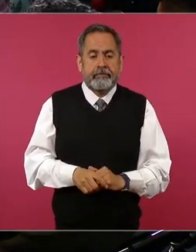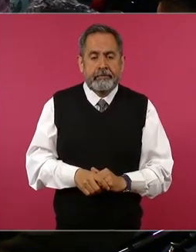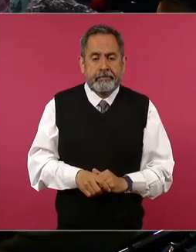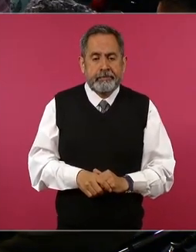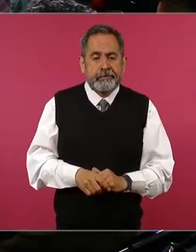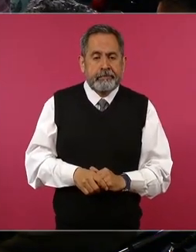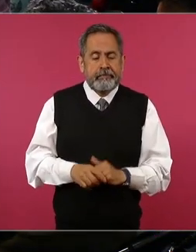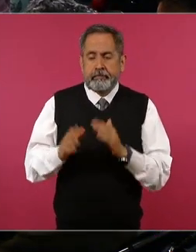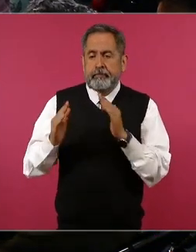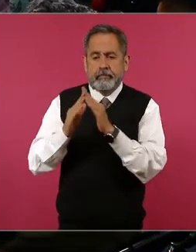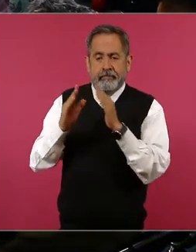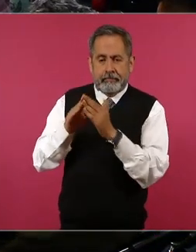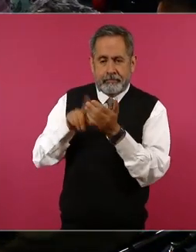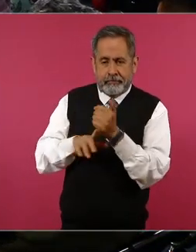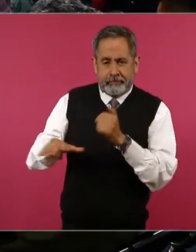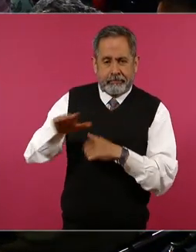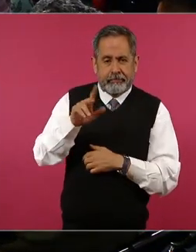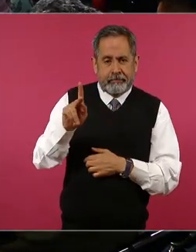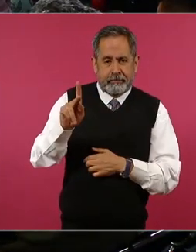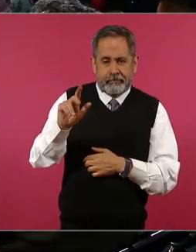casa de palenque